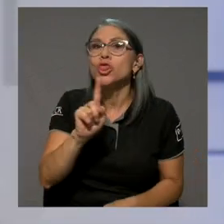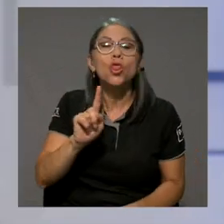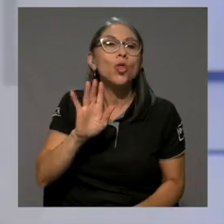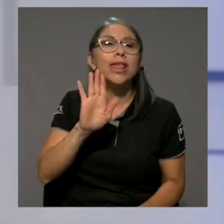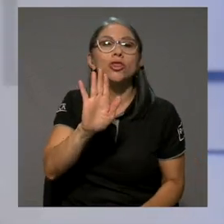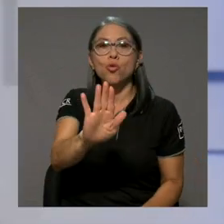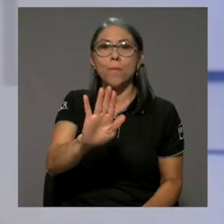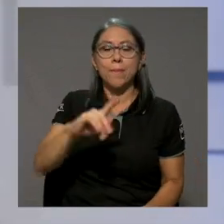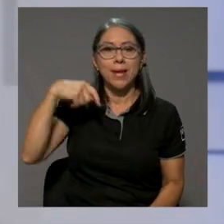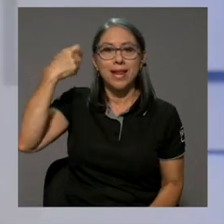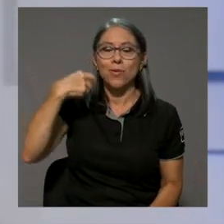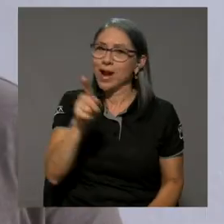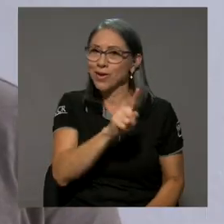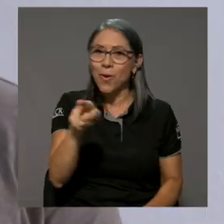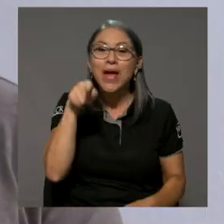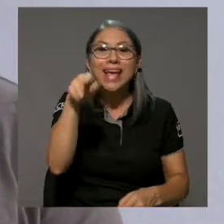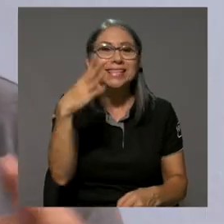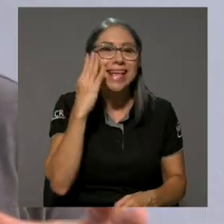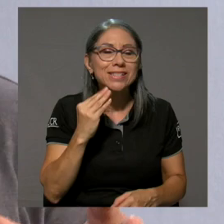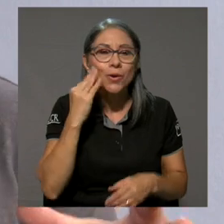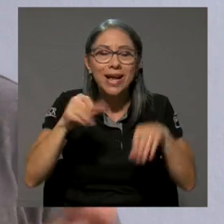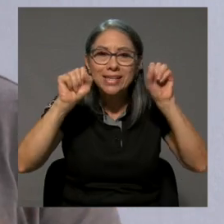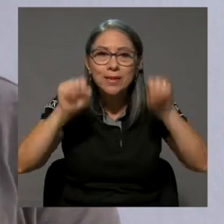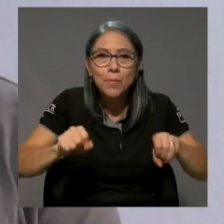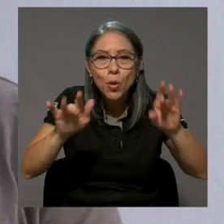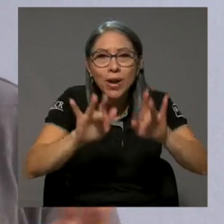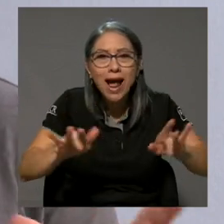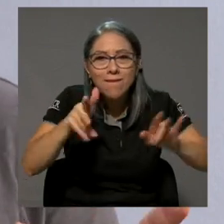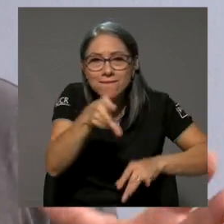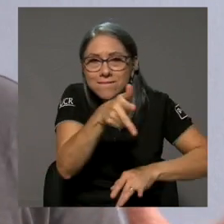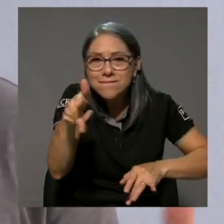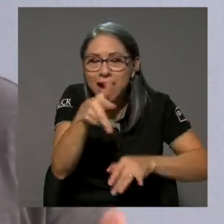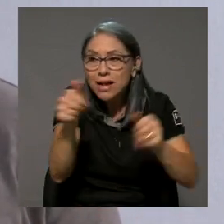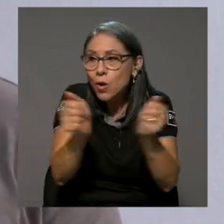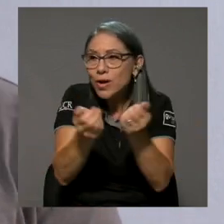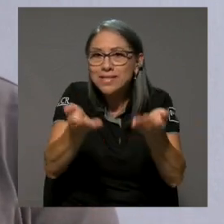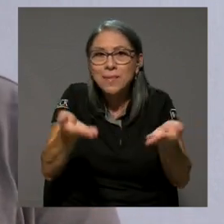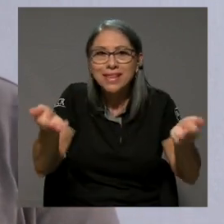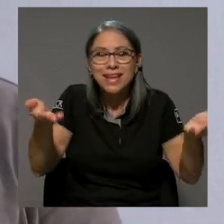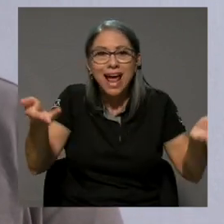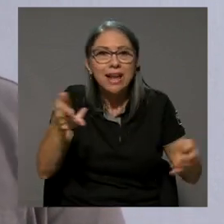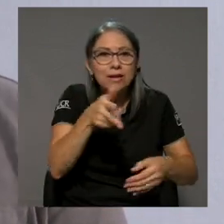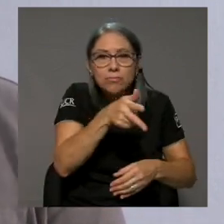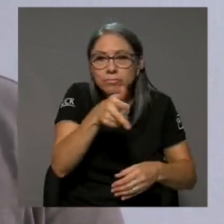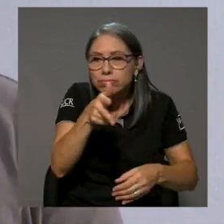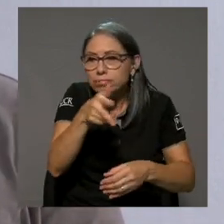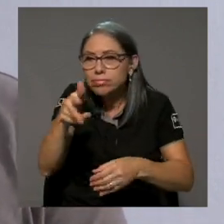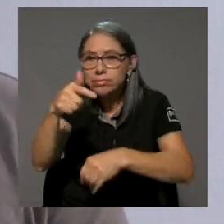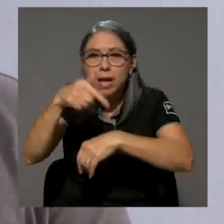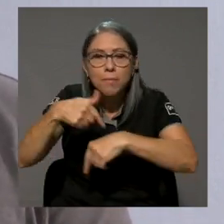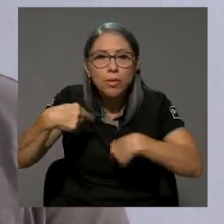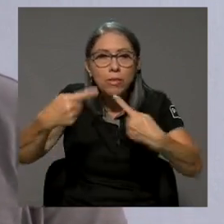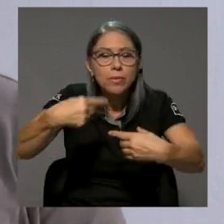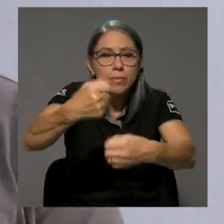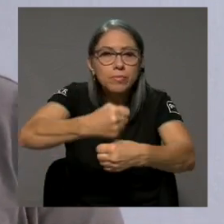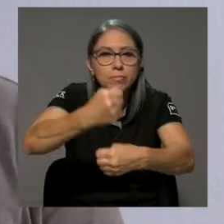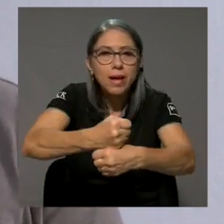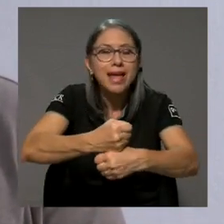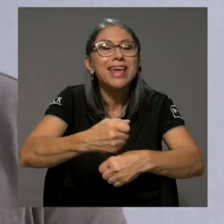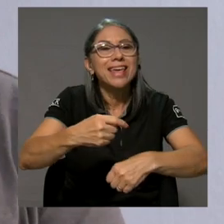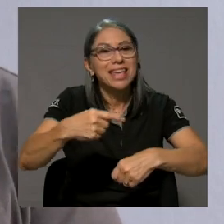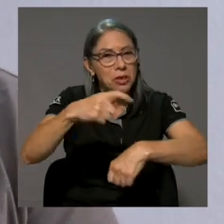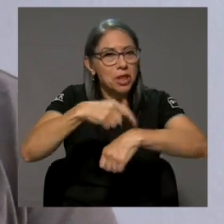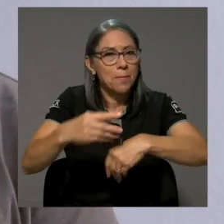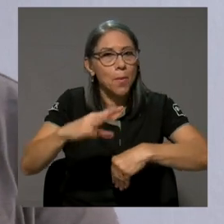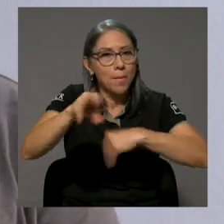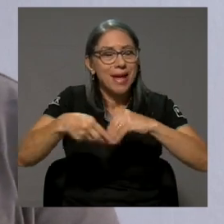sino de la historia que se pudo grabar y que se pudo formar con ese material que se rodó durante las semanas de rodaje